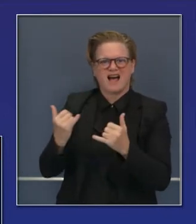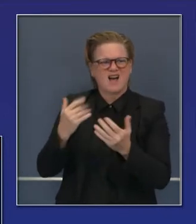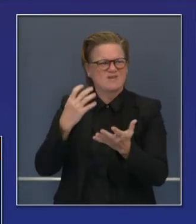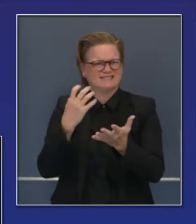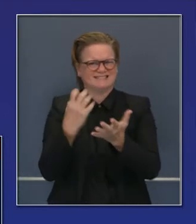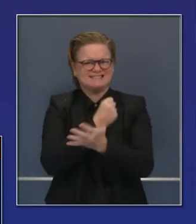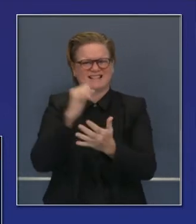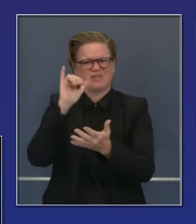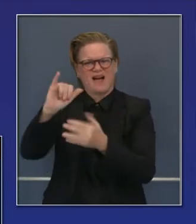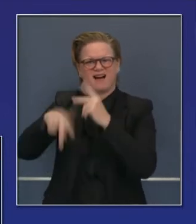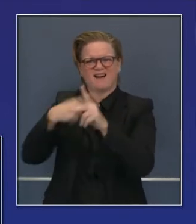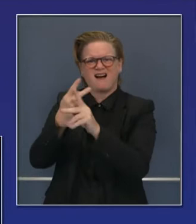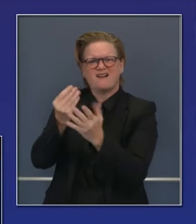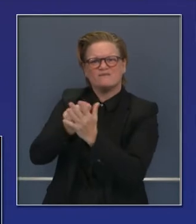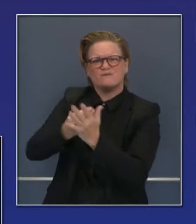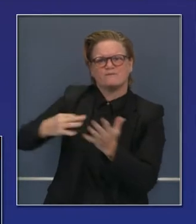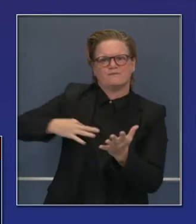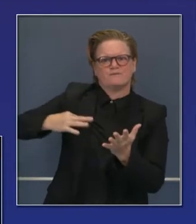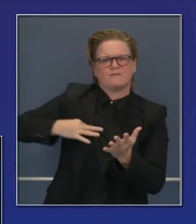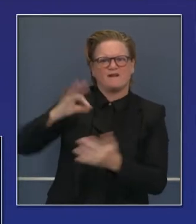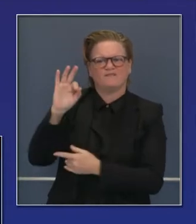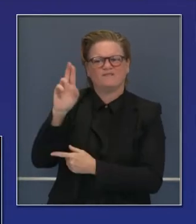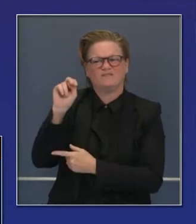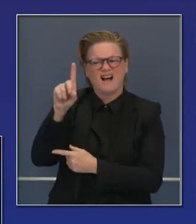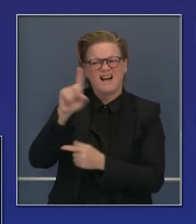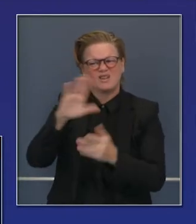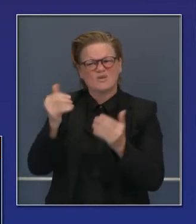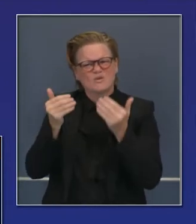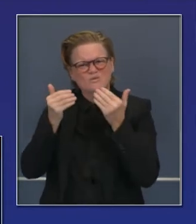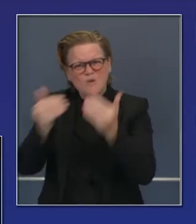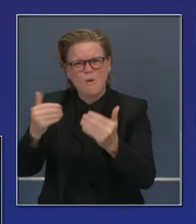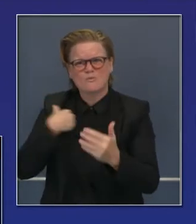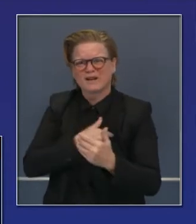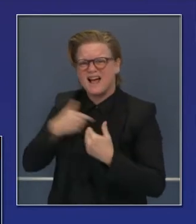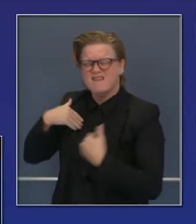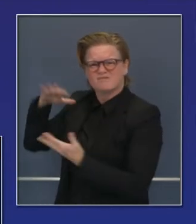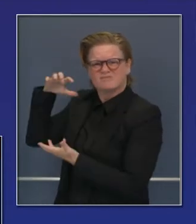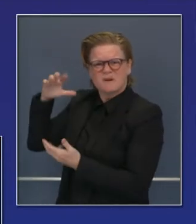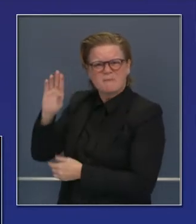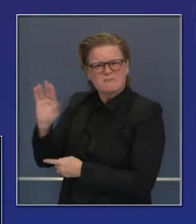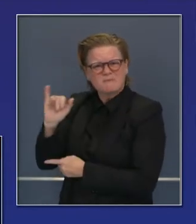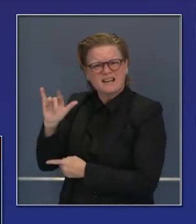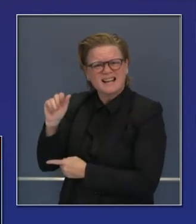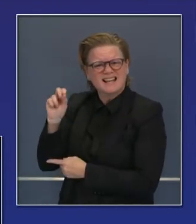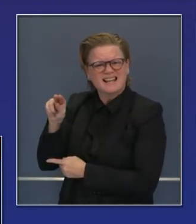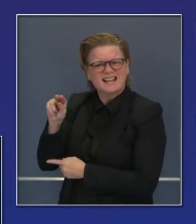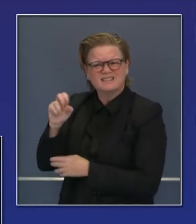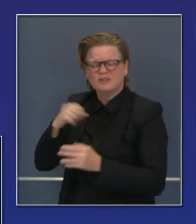Tenemos miles de millones de dólares disponibles en estos